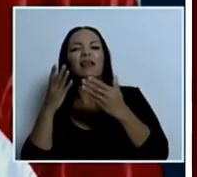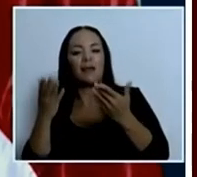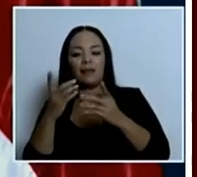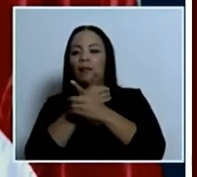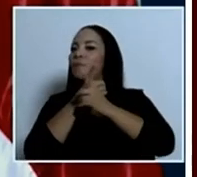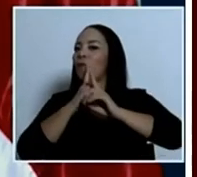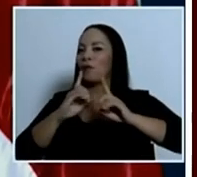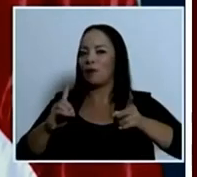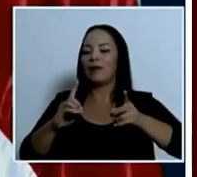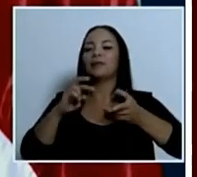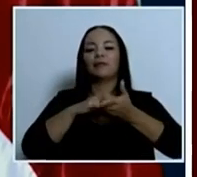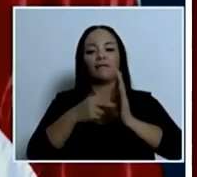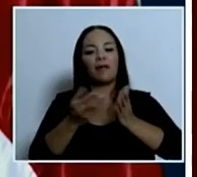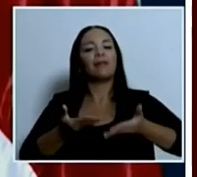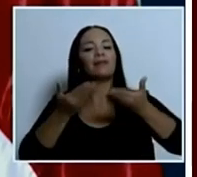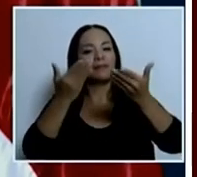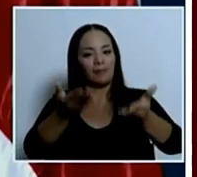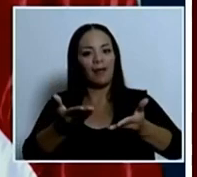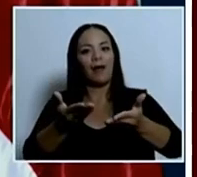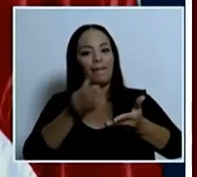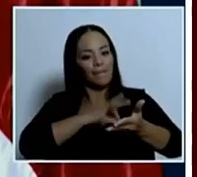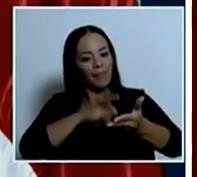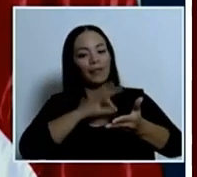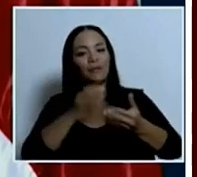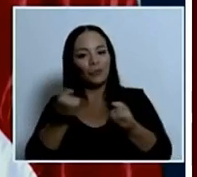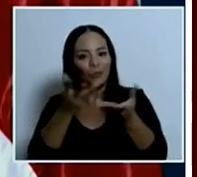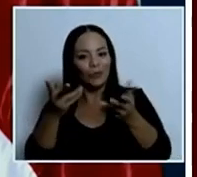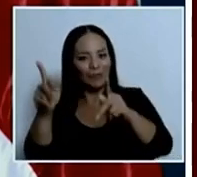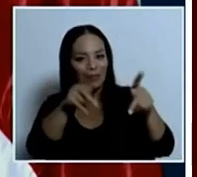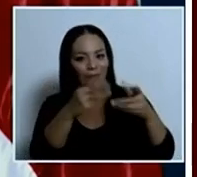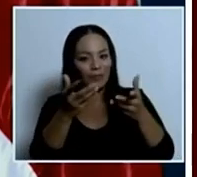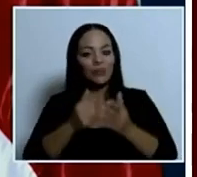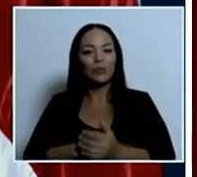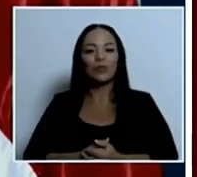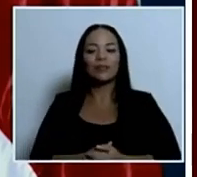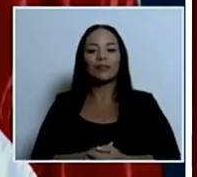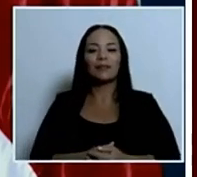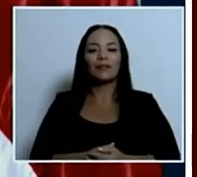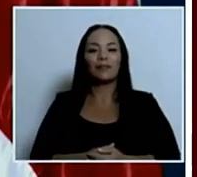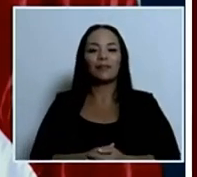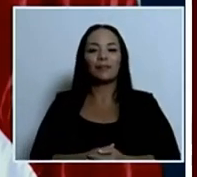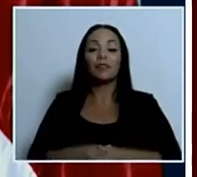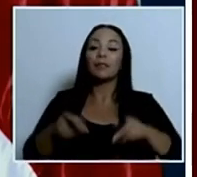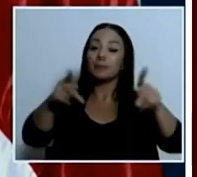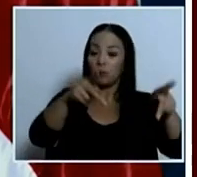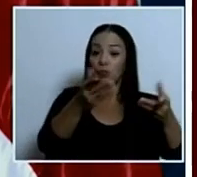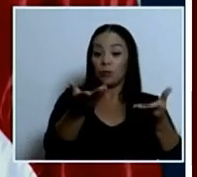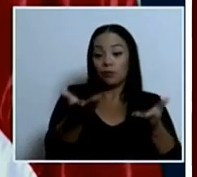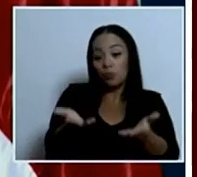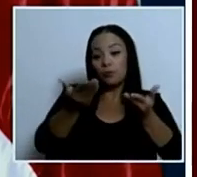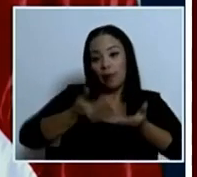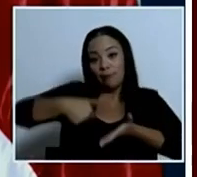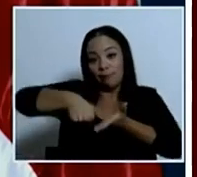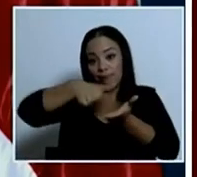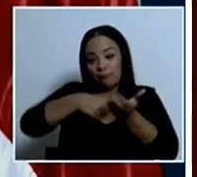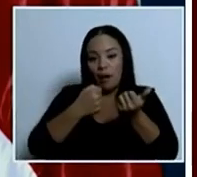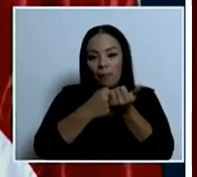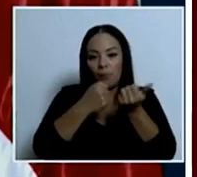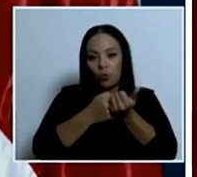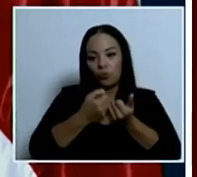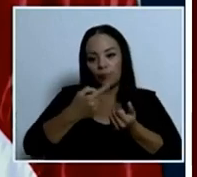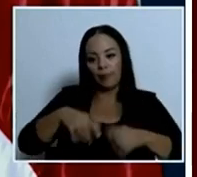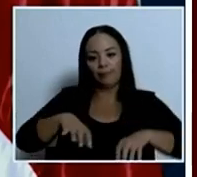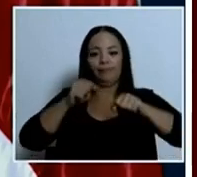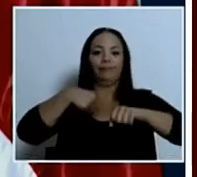públicos a la población, que es quien nos da la legitimidad para gobernar. Y